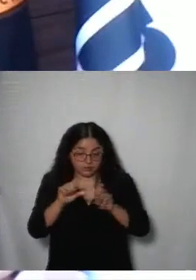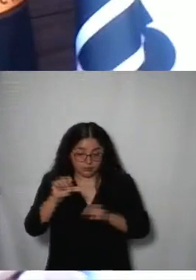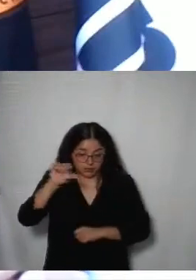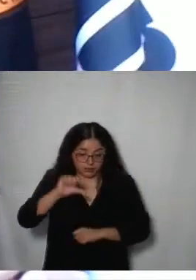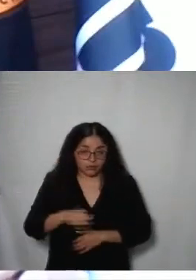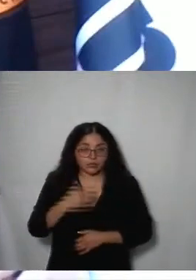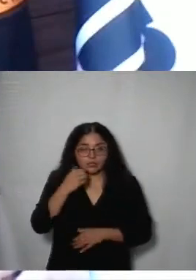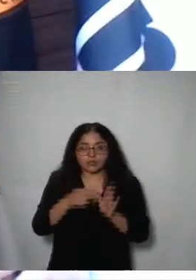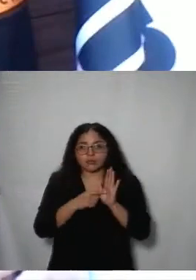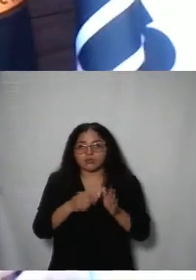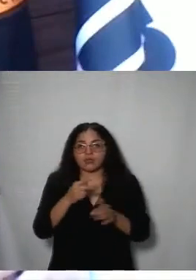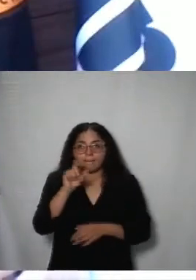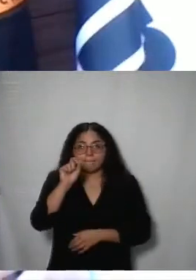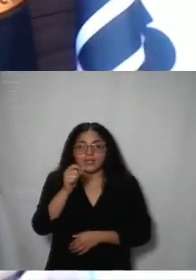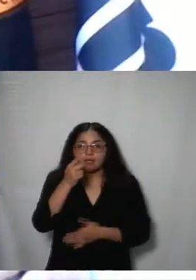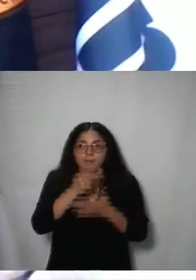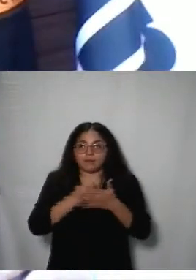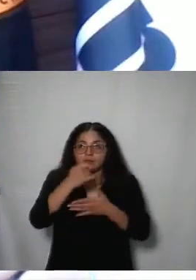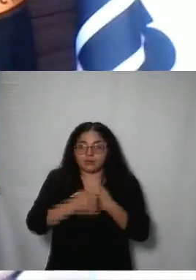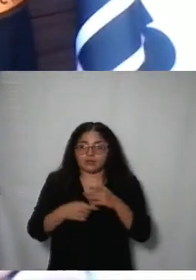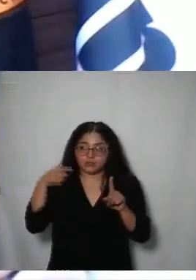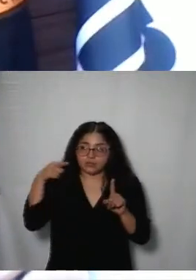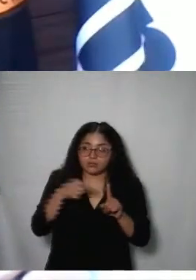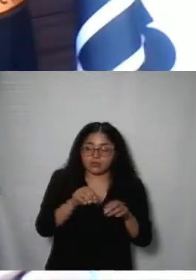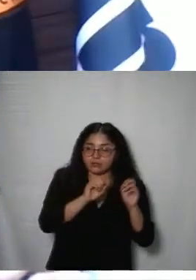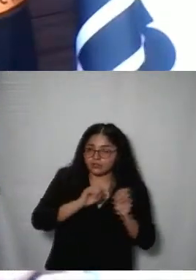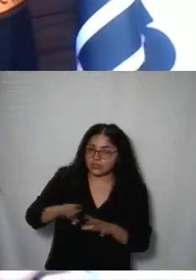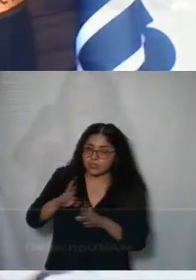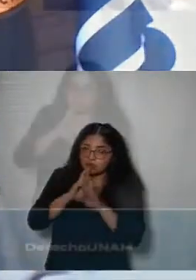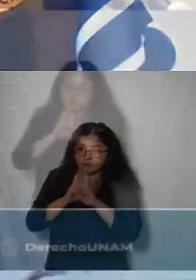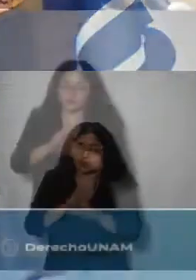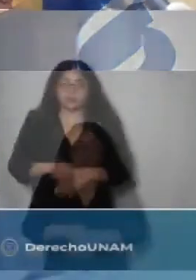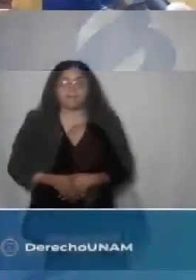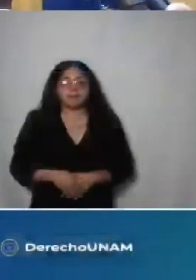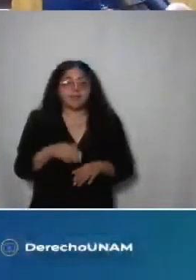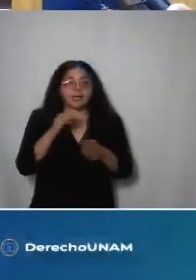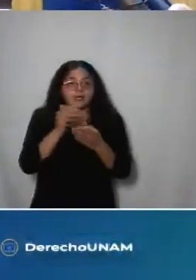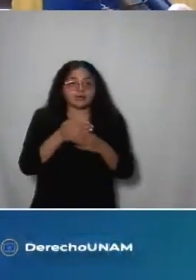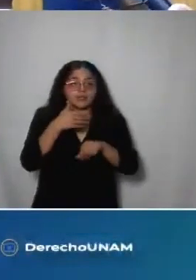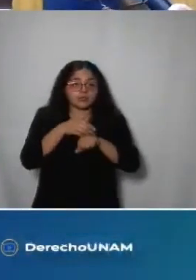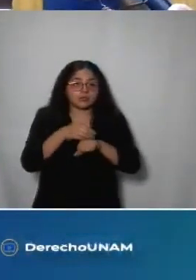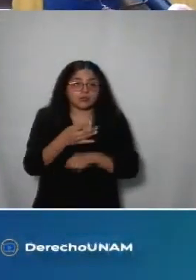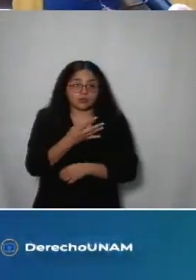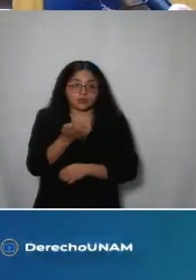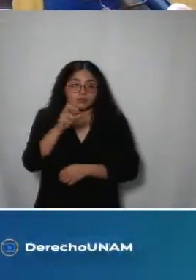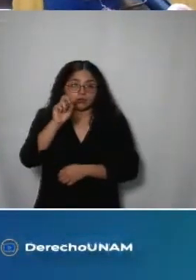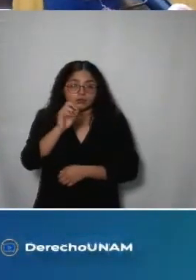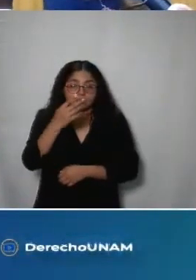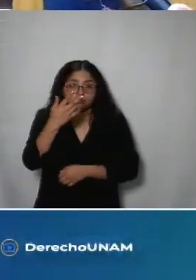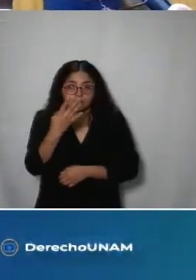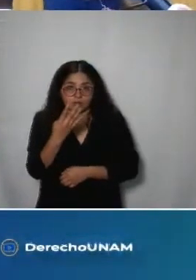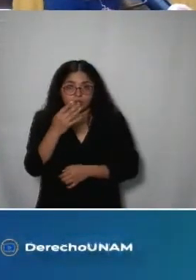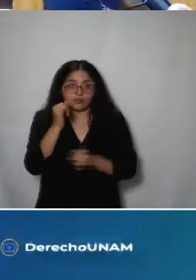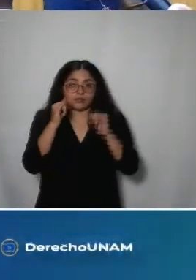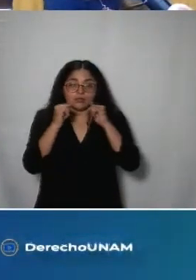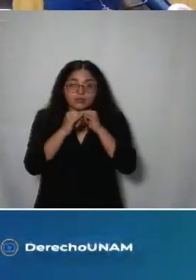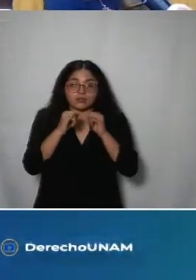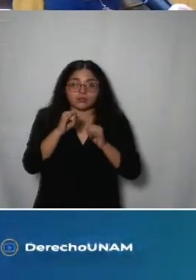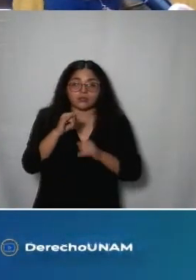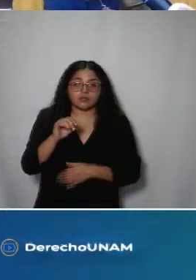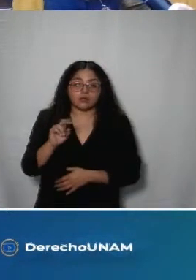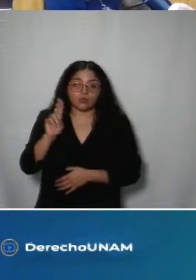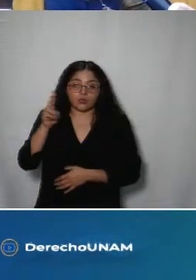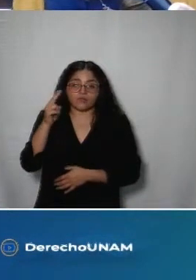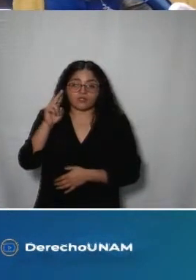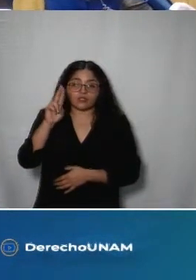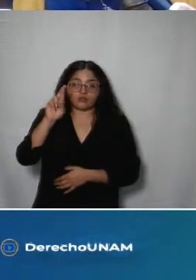consideración 20 proyectos de resolución con el sentido de desechar son los expedientes 434 del Instituto